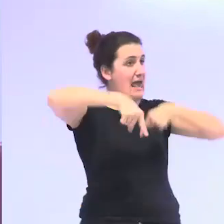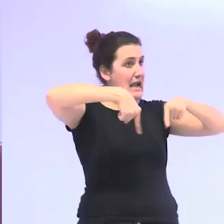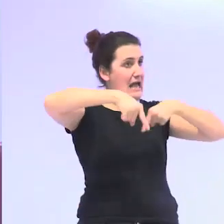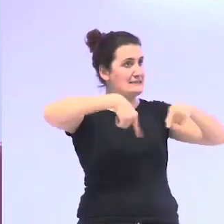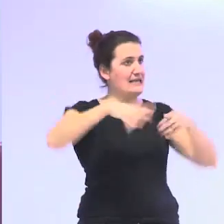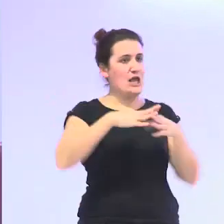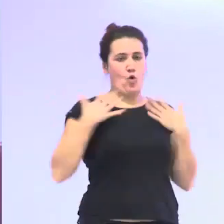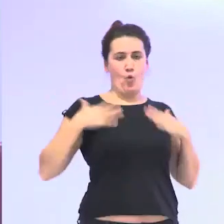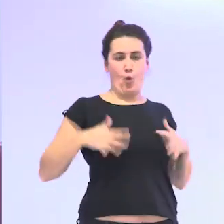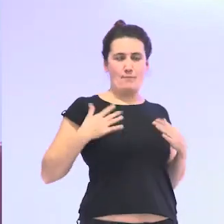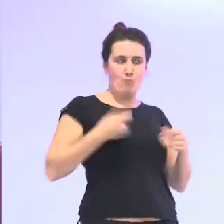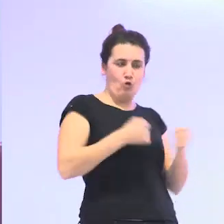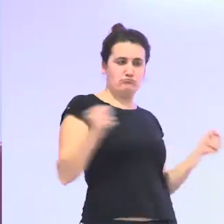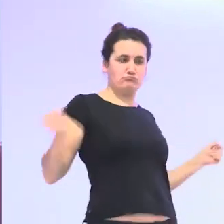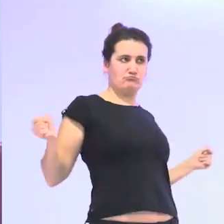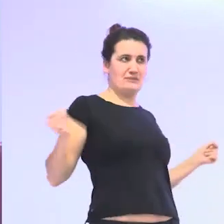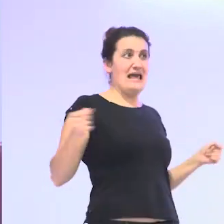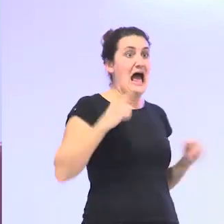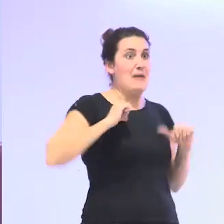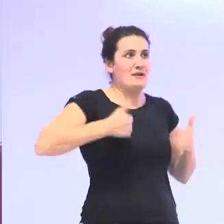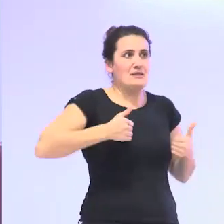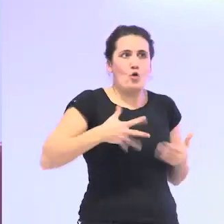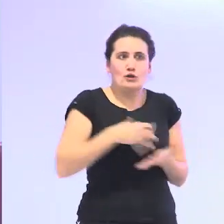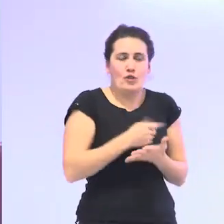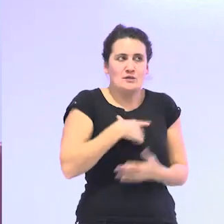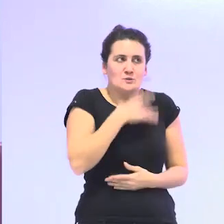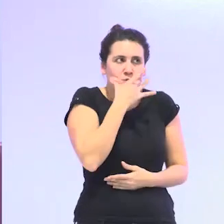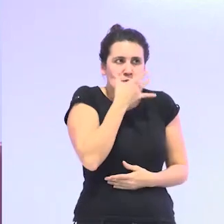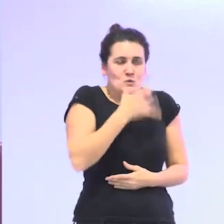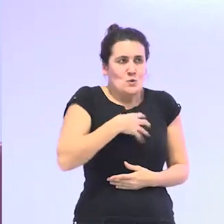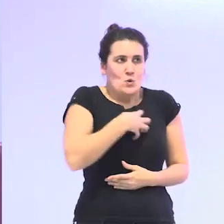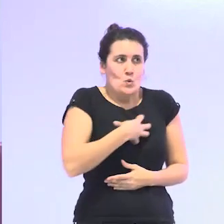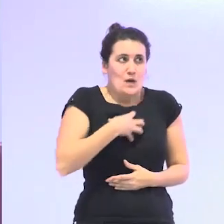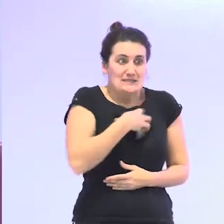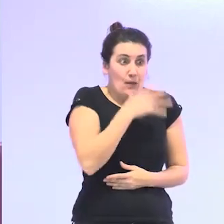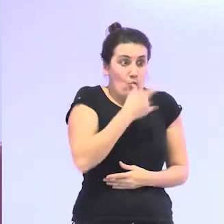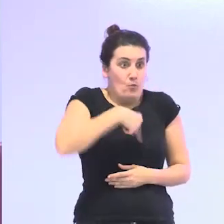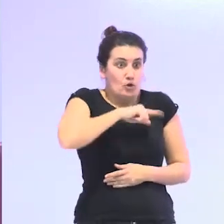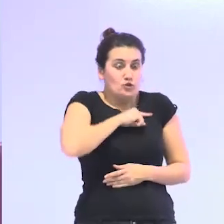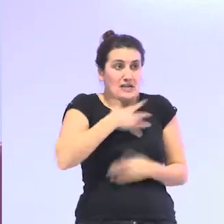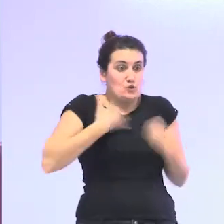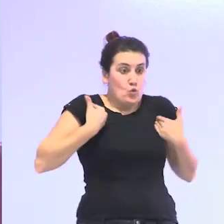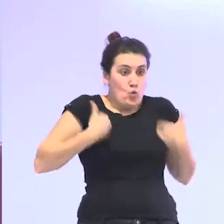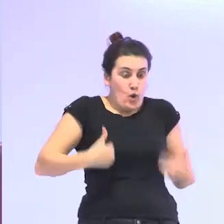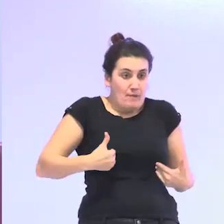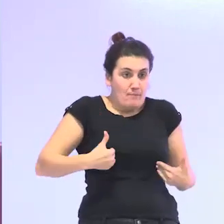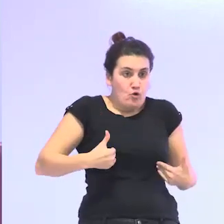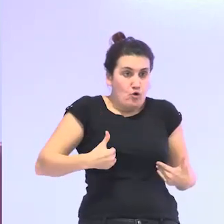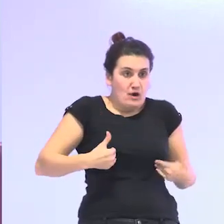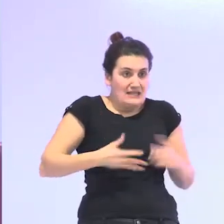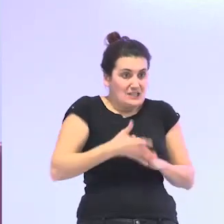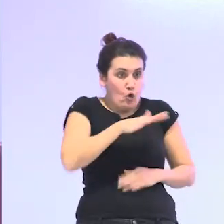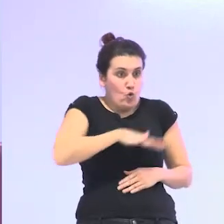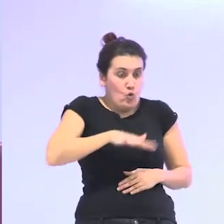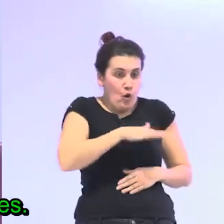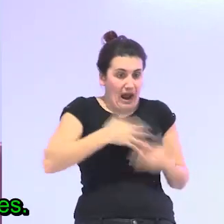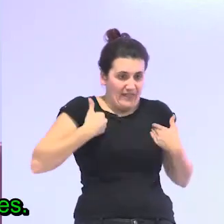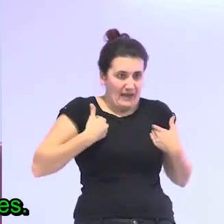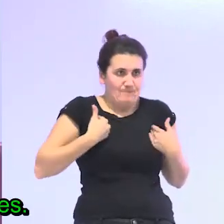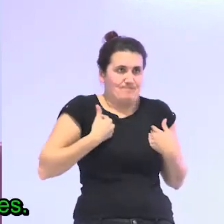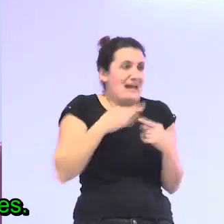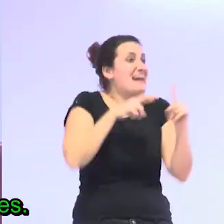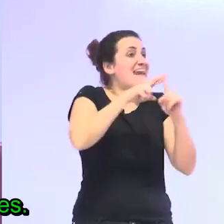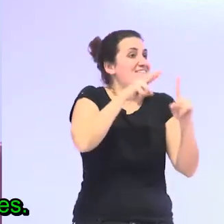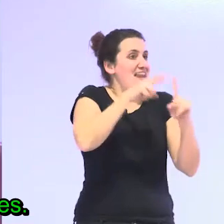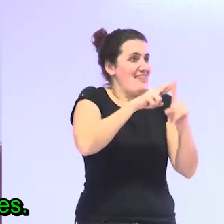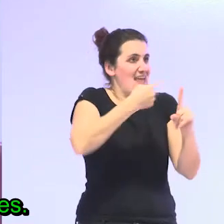mostrar el cuerpo y decía que al principio a todas les costaba muchísimo porque para nosotras el cuerpo es un lugar de referencia y